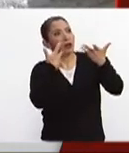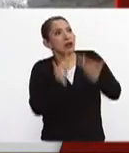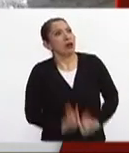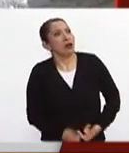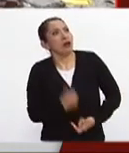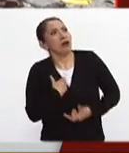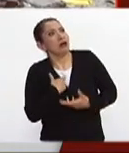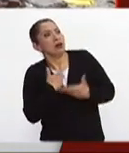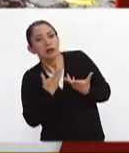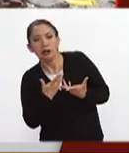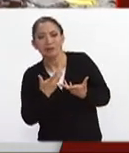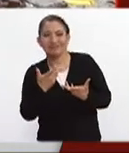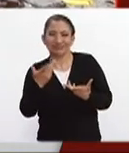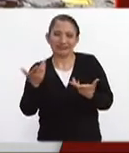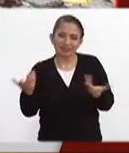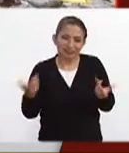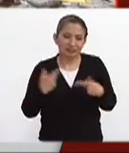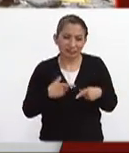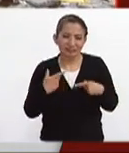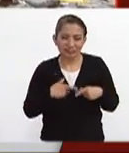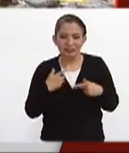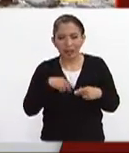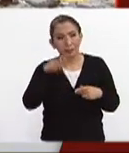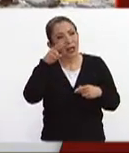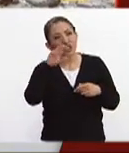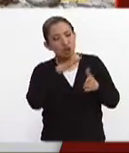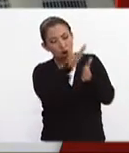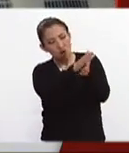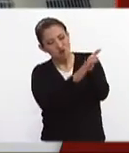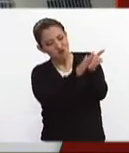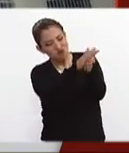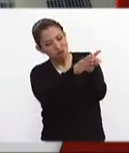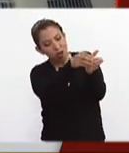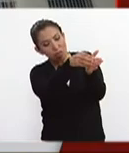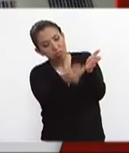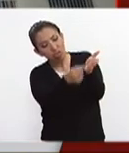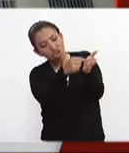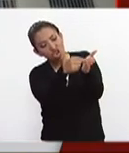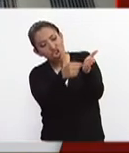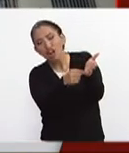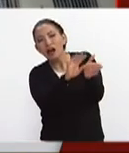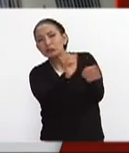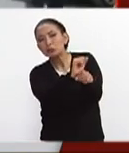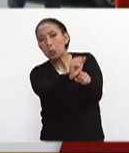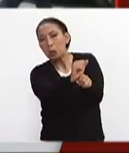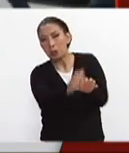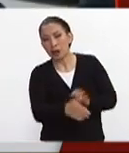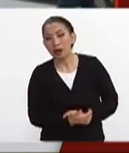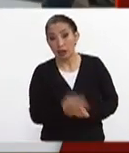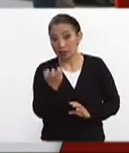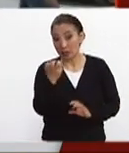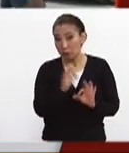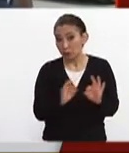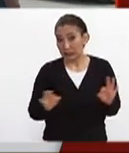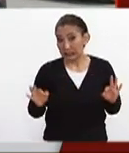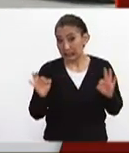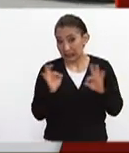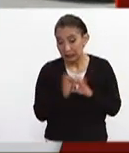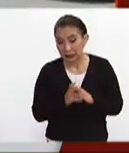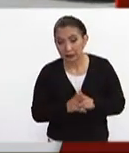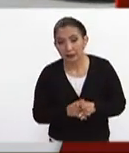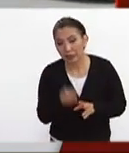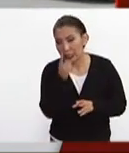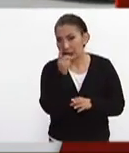y podemos ver que solo es el acabado el que se partió pues esto que acabas de decir es muy importante digo